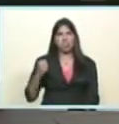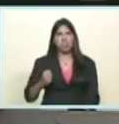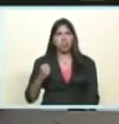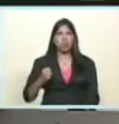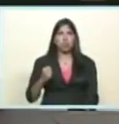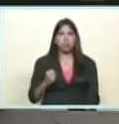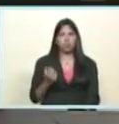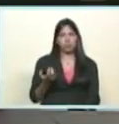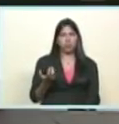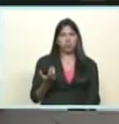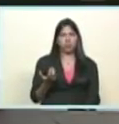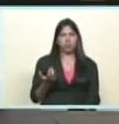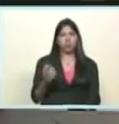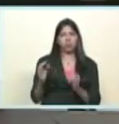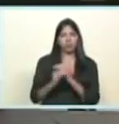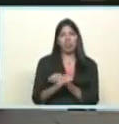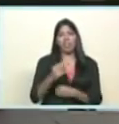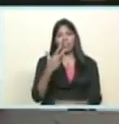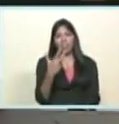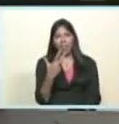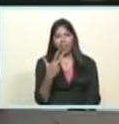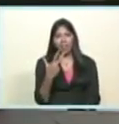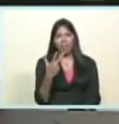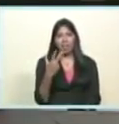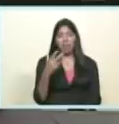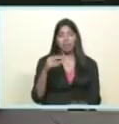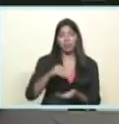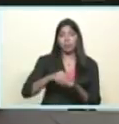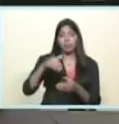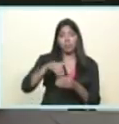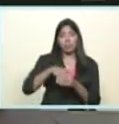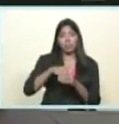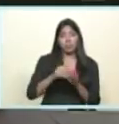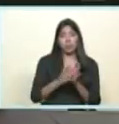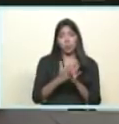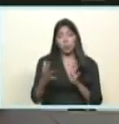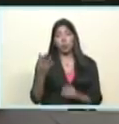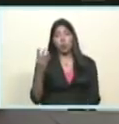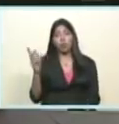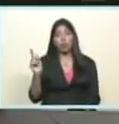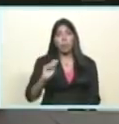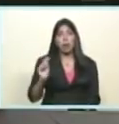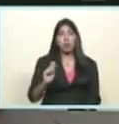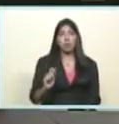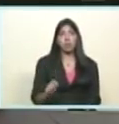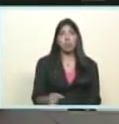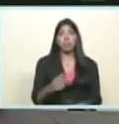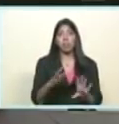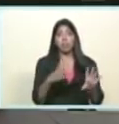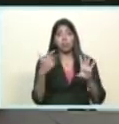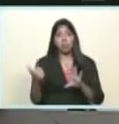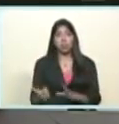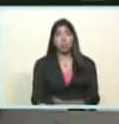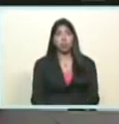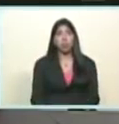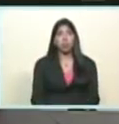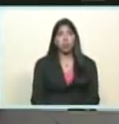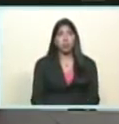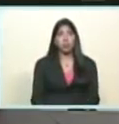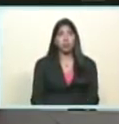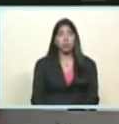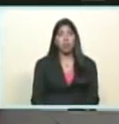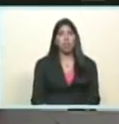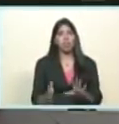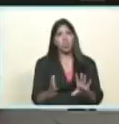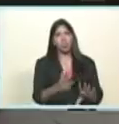tres elecciones en cuatro meses y medio cuatro por cuatro más dos en 18